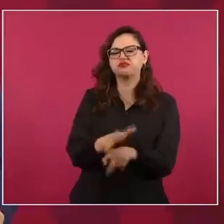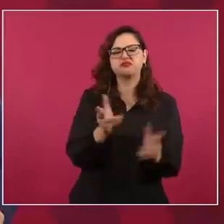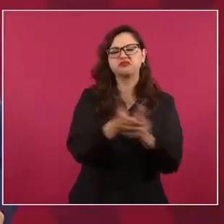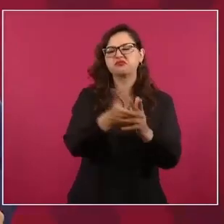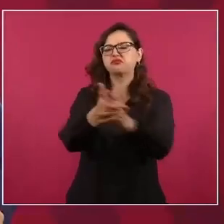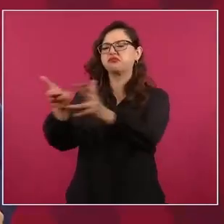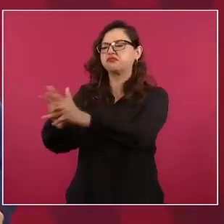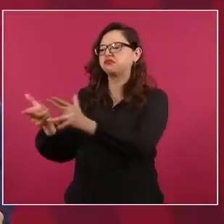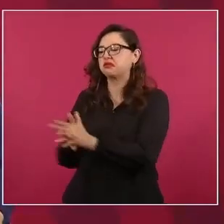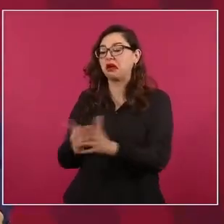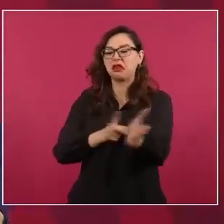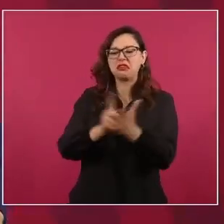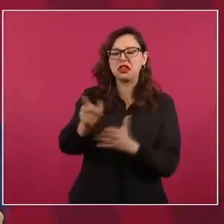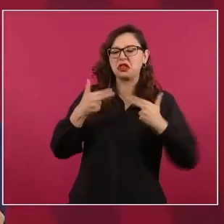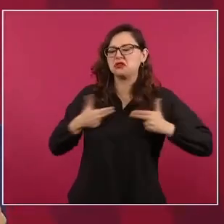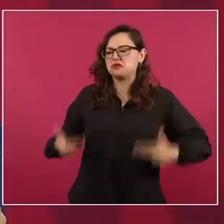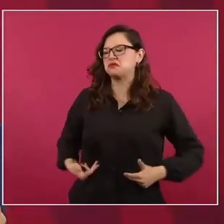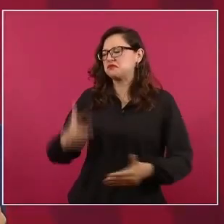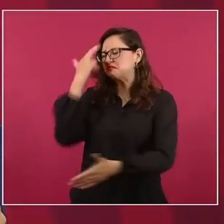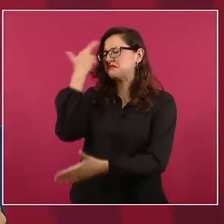encargamos de los derechos humanos.